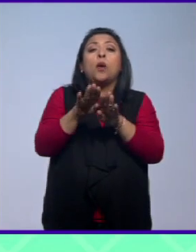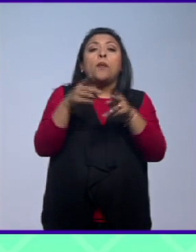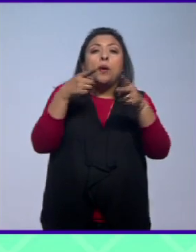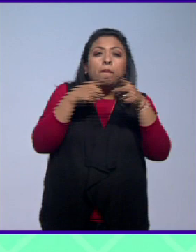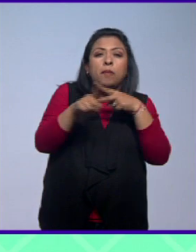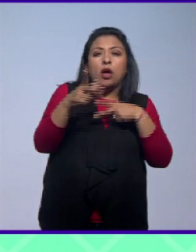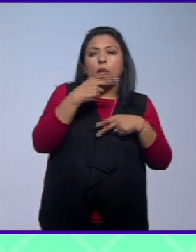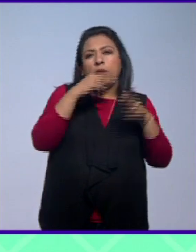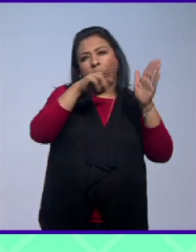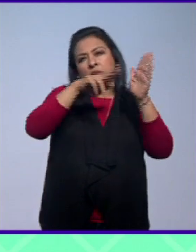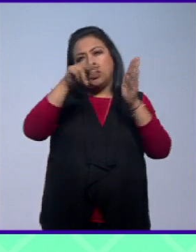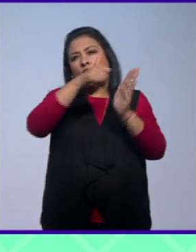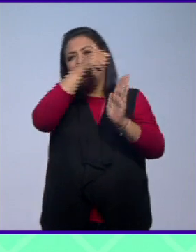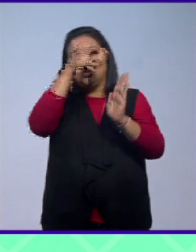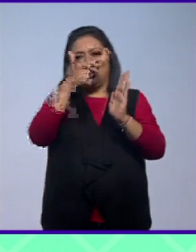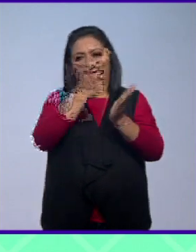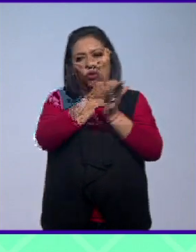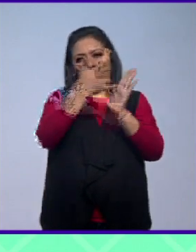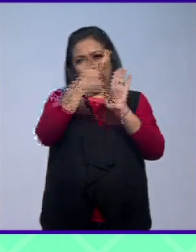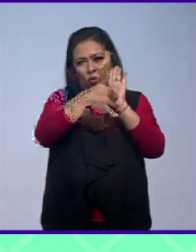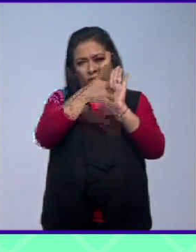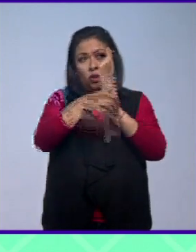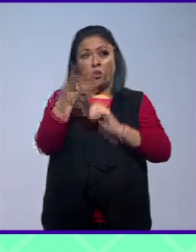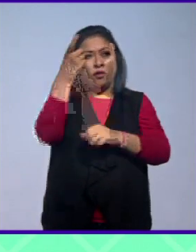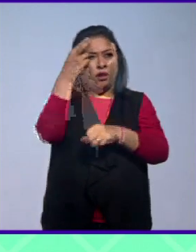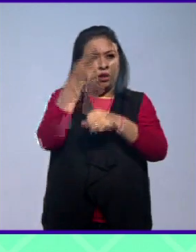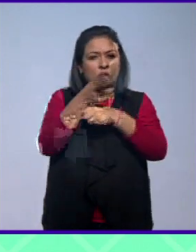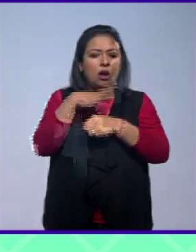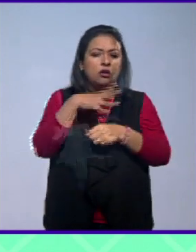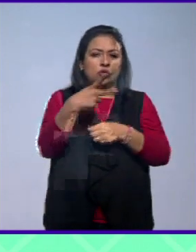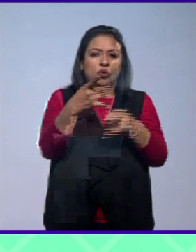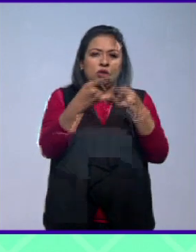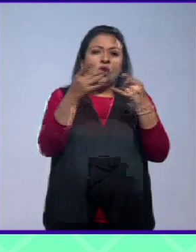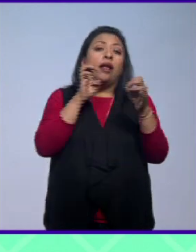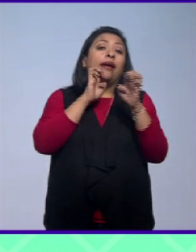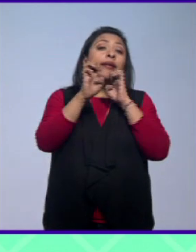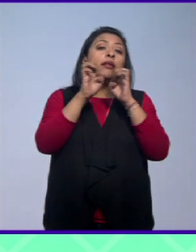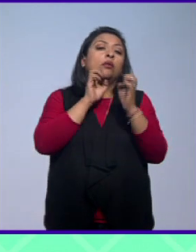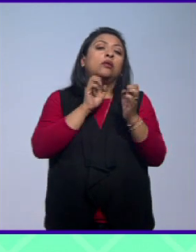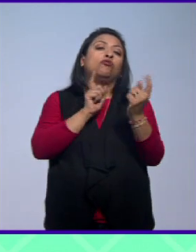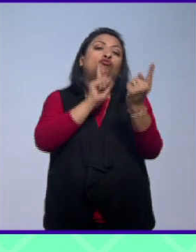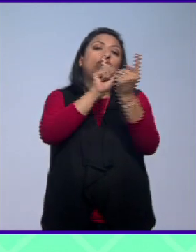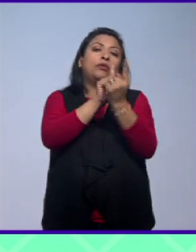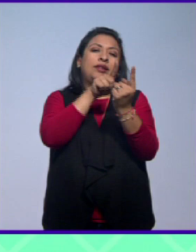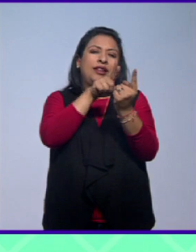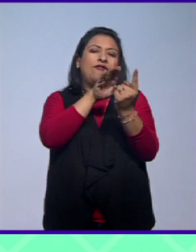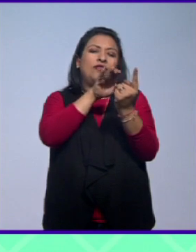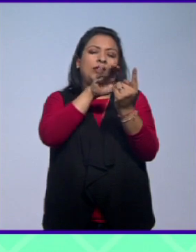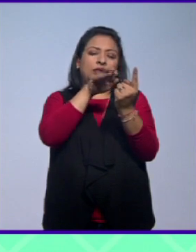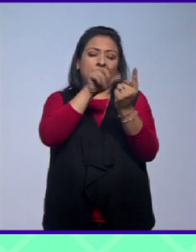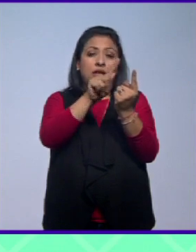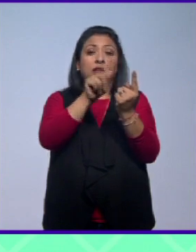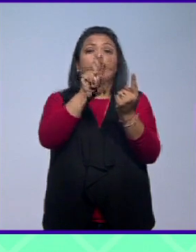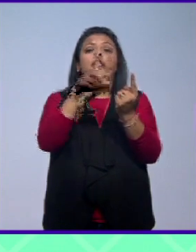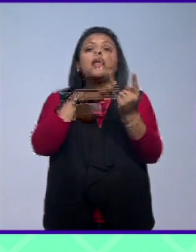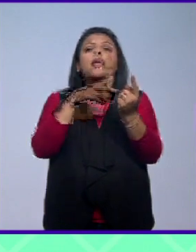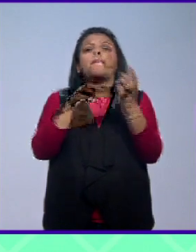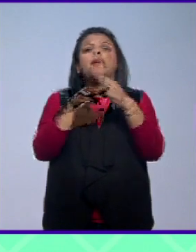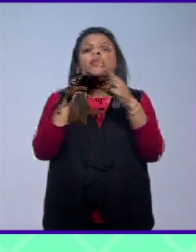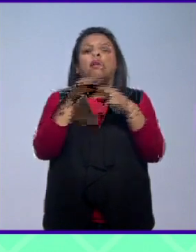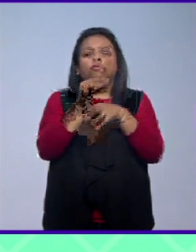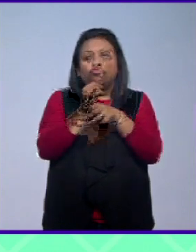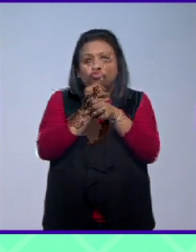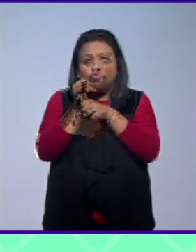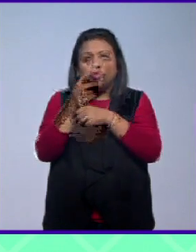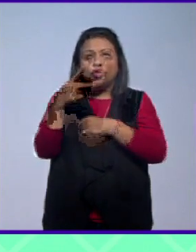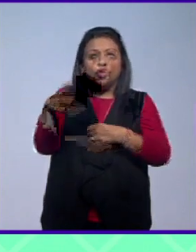pintor en la ciudad de Nueva York La directora basó la historia en una entrevista que se le realizó a Basquiat y también con material de archivo que